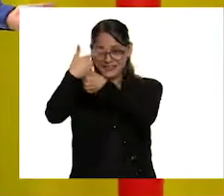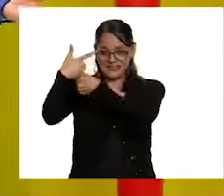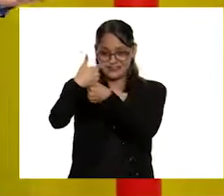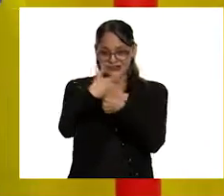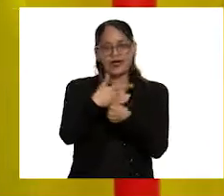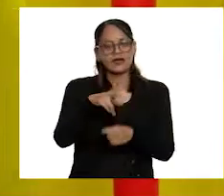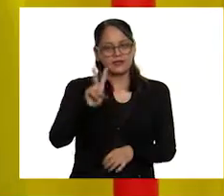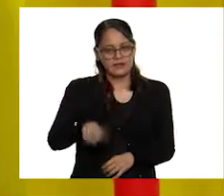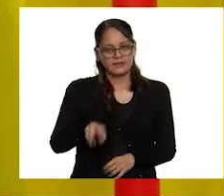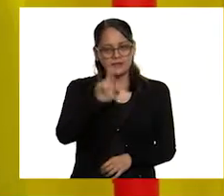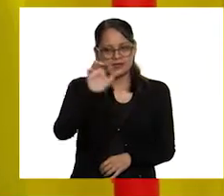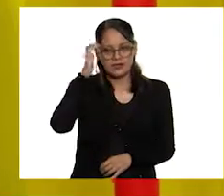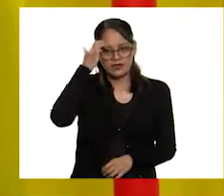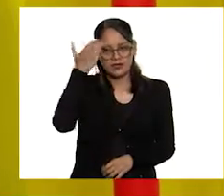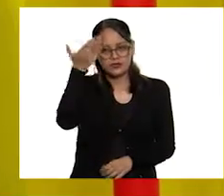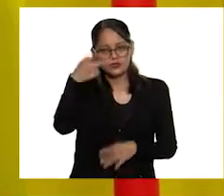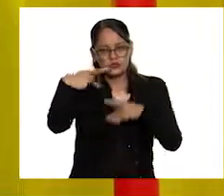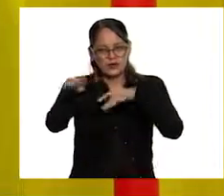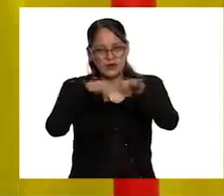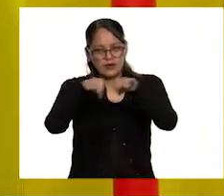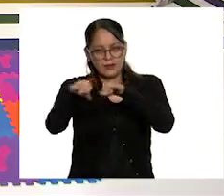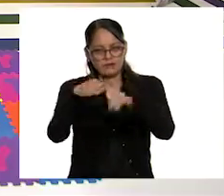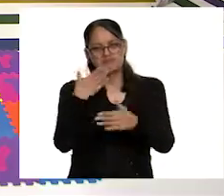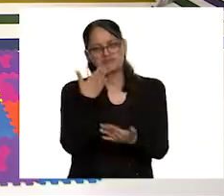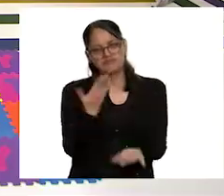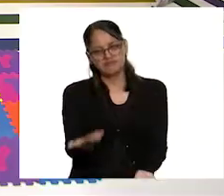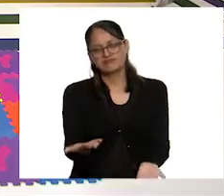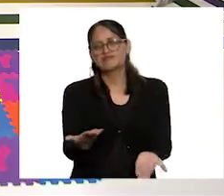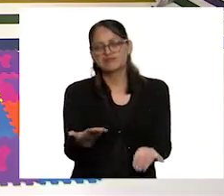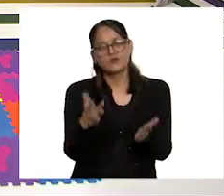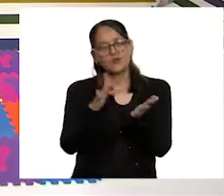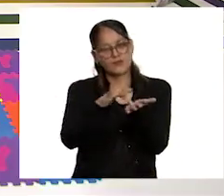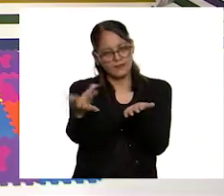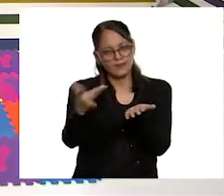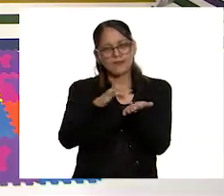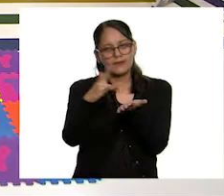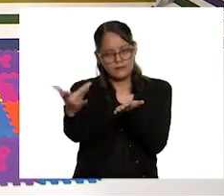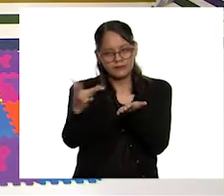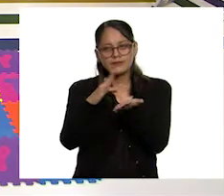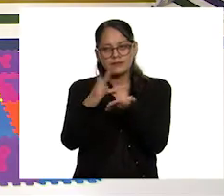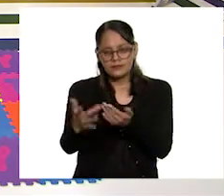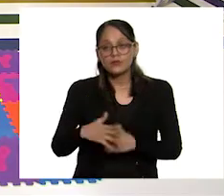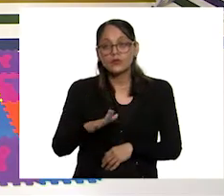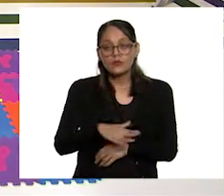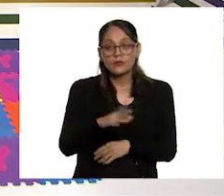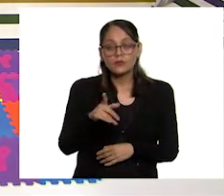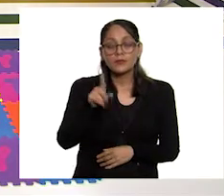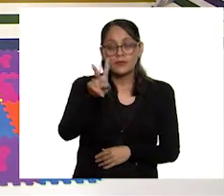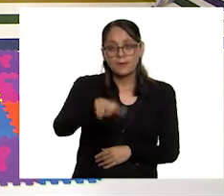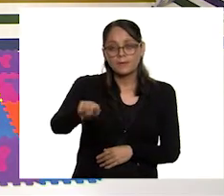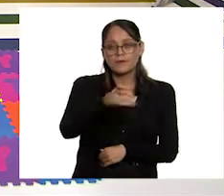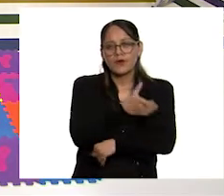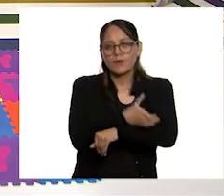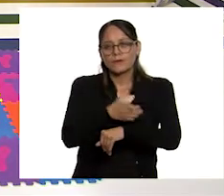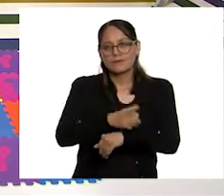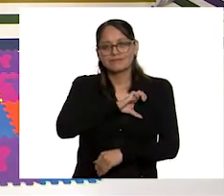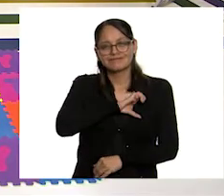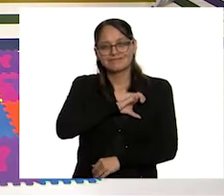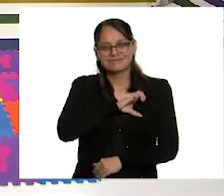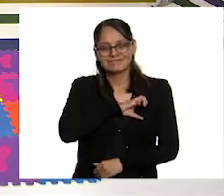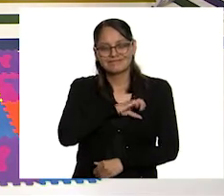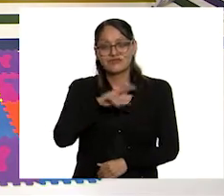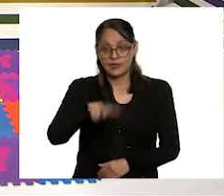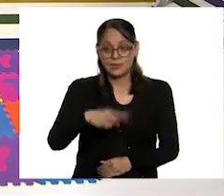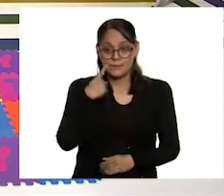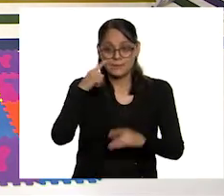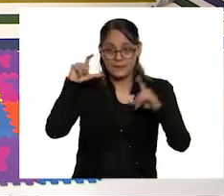reconocer el trabajo de todos ellos, de todas ellas. Muchas gracias, muchas gracias, queridos compañeros. Muy ¿y aquí está? Muy bien,